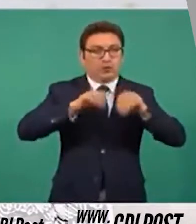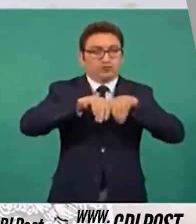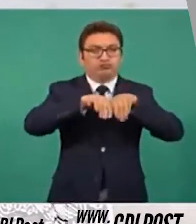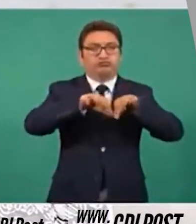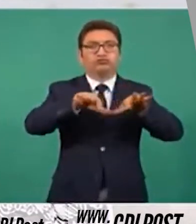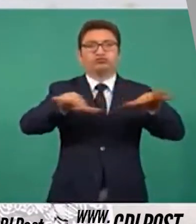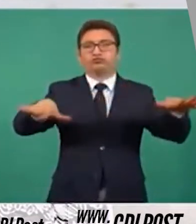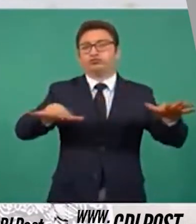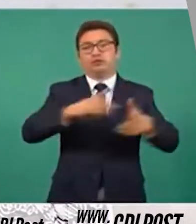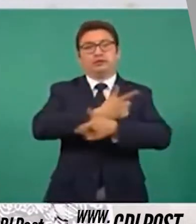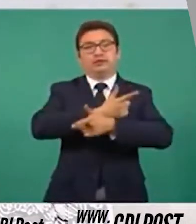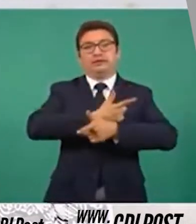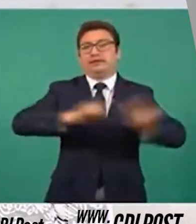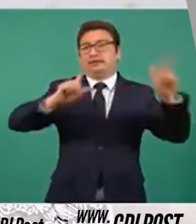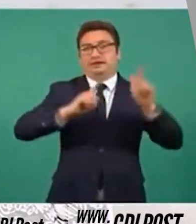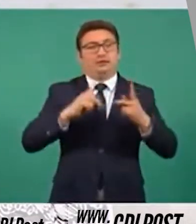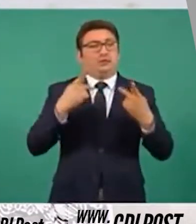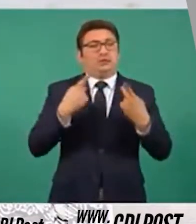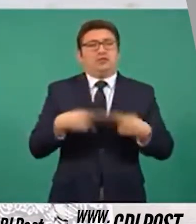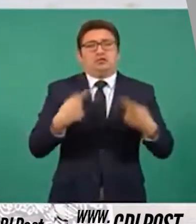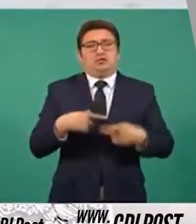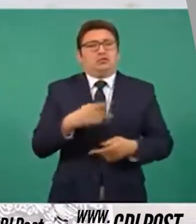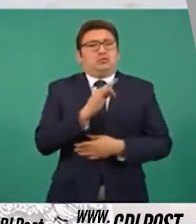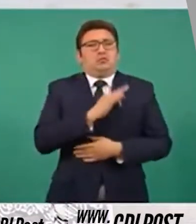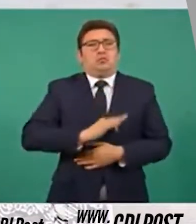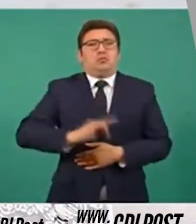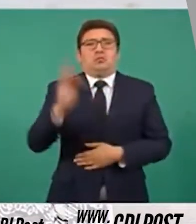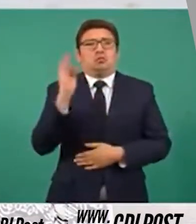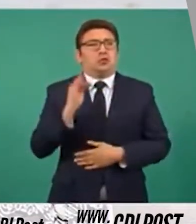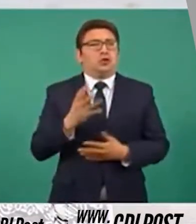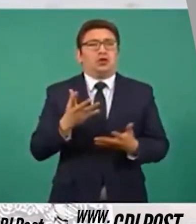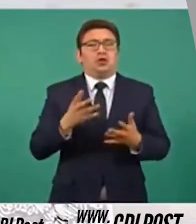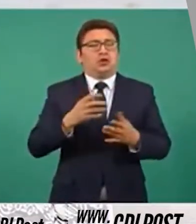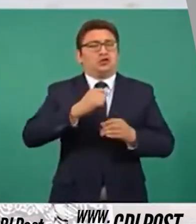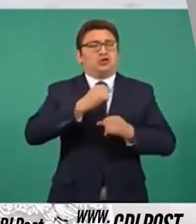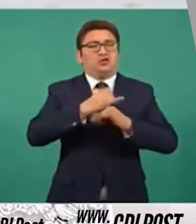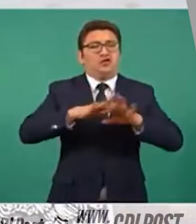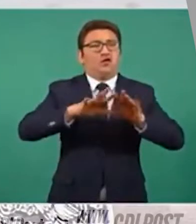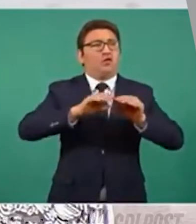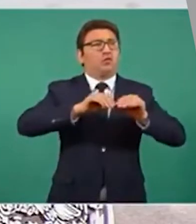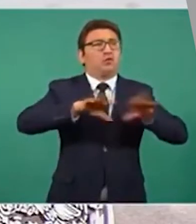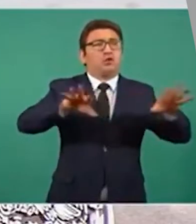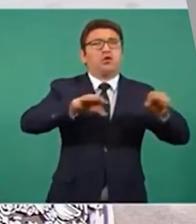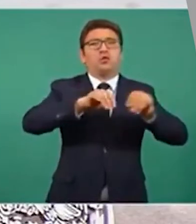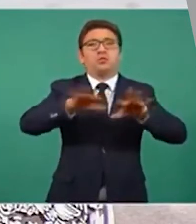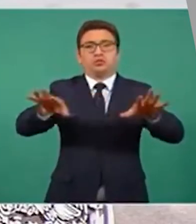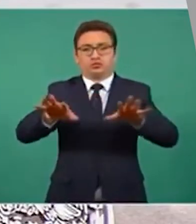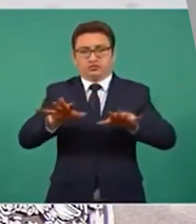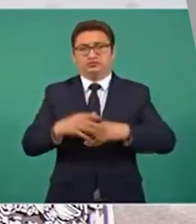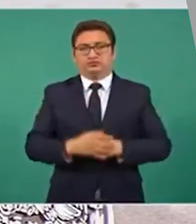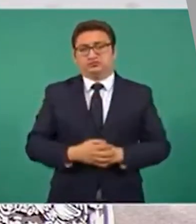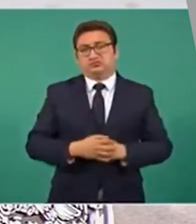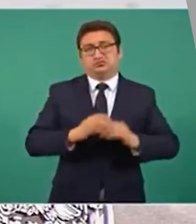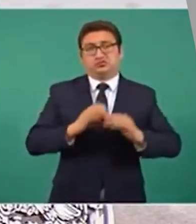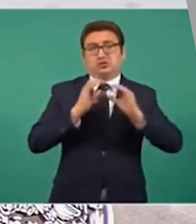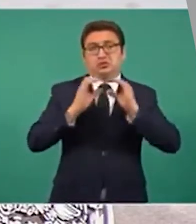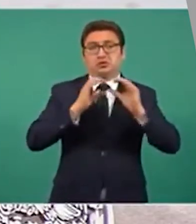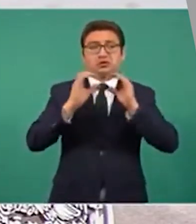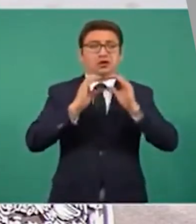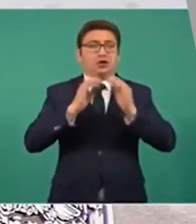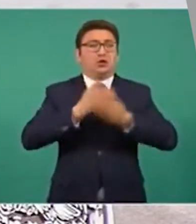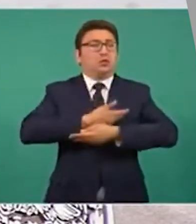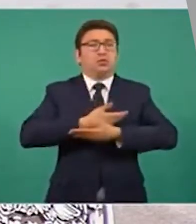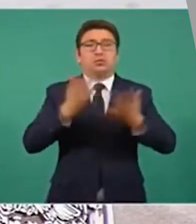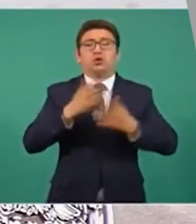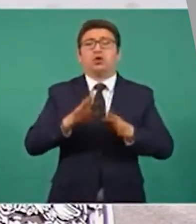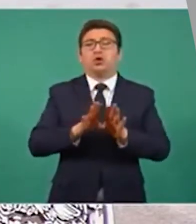permitió que cualquier ciudadano pudiera convertirse en un comunicador y en un medio de comunicación capaz